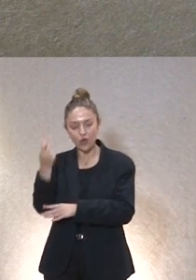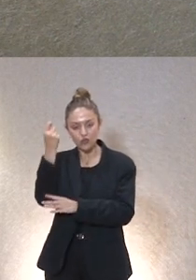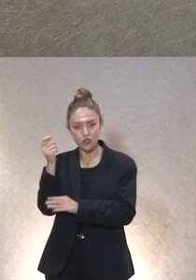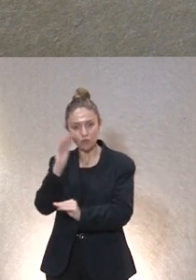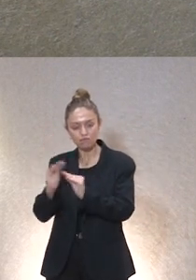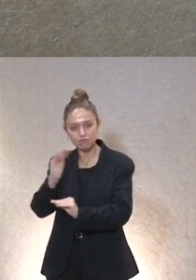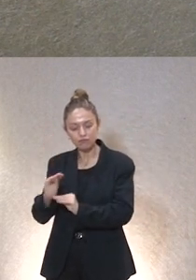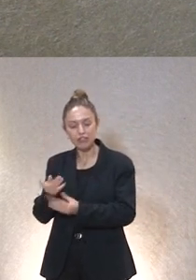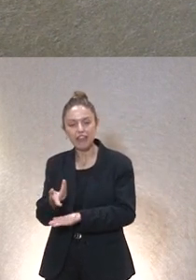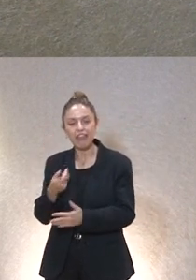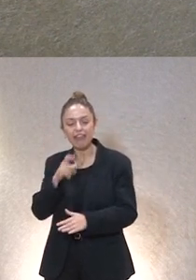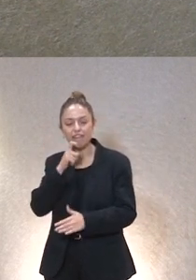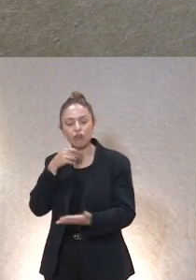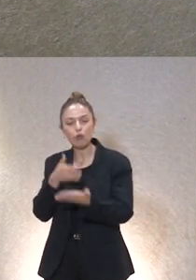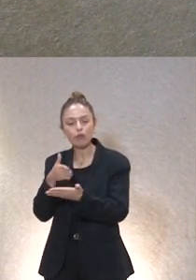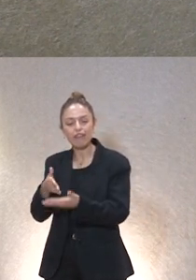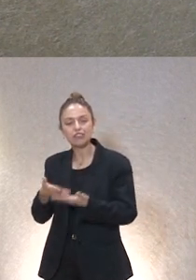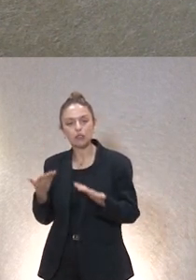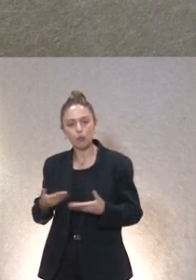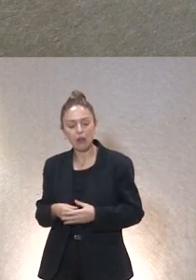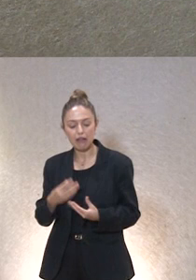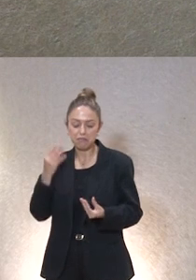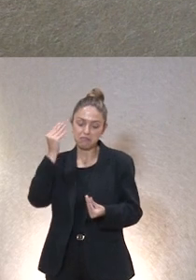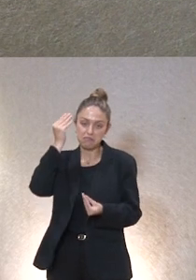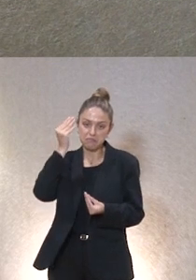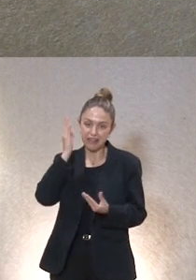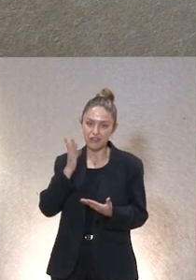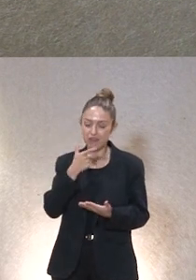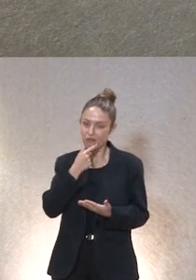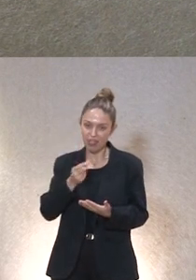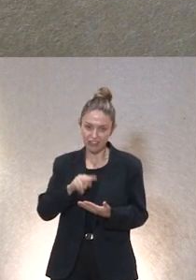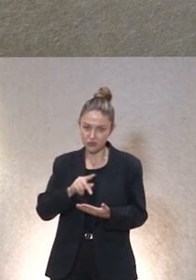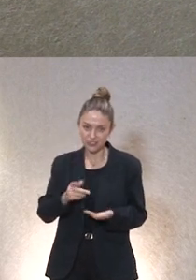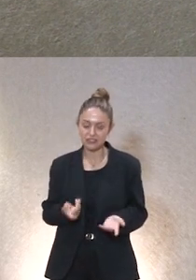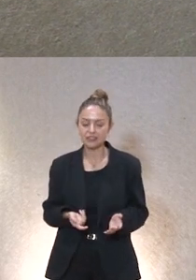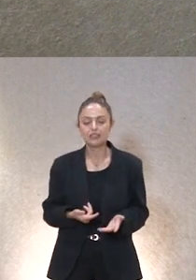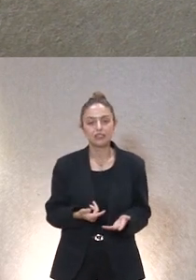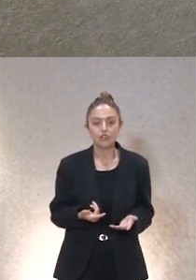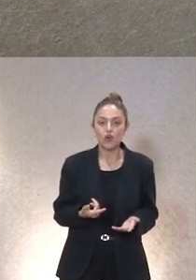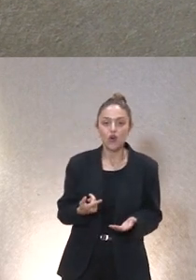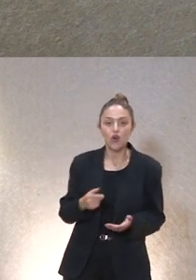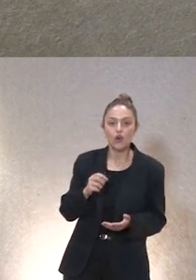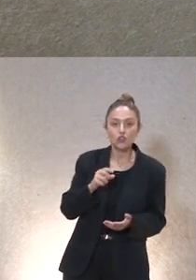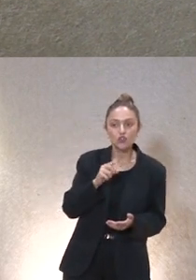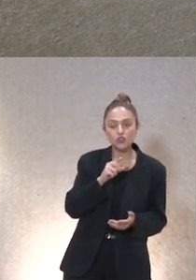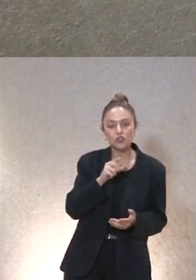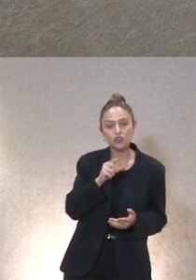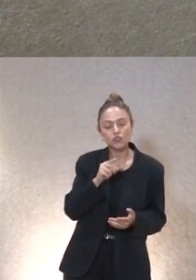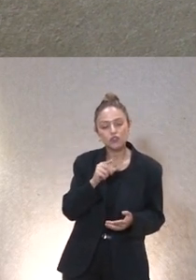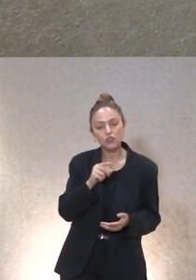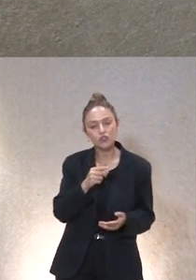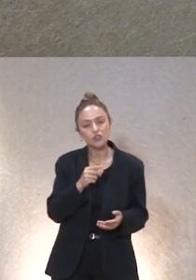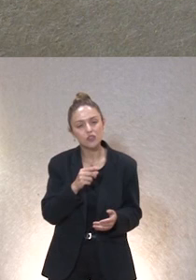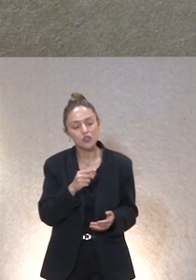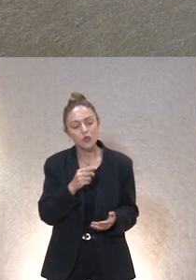dificultades que uno se va encontrando ¿no? bueno imagino que no será fácil no, no nada fácil primero son creencias y actitudes de los profesionales ¿no?